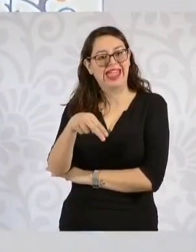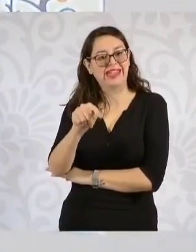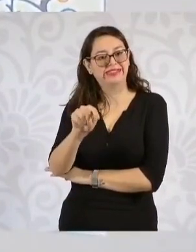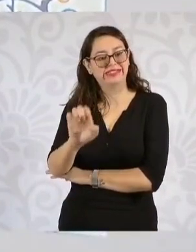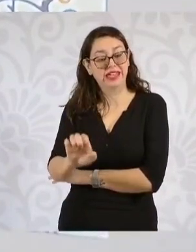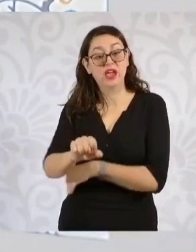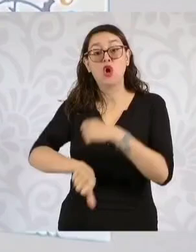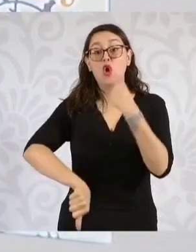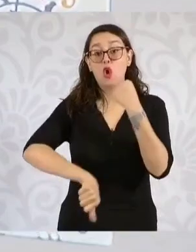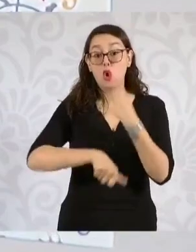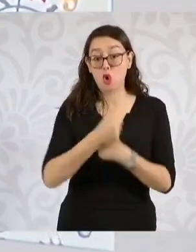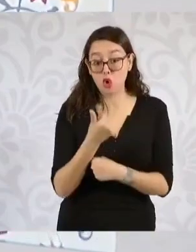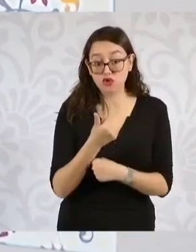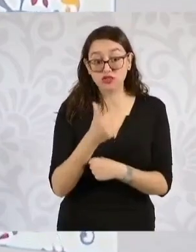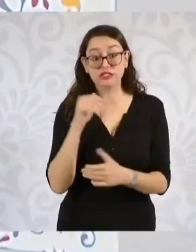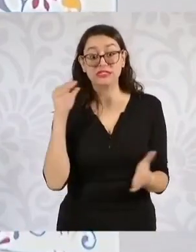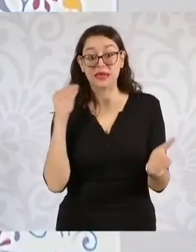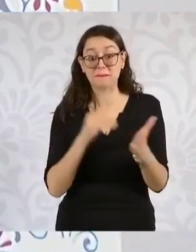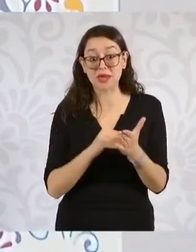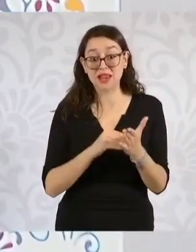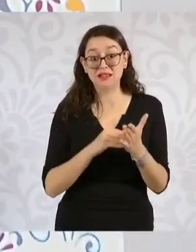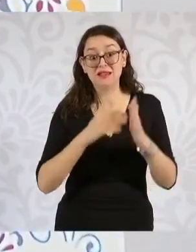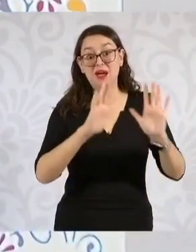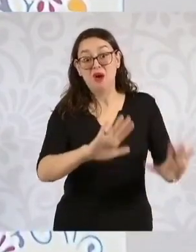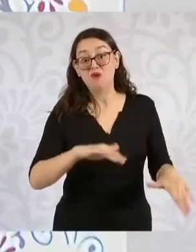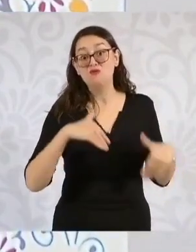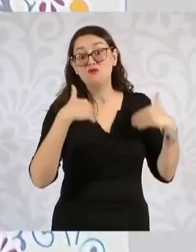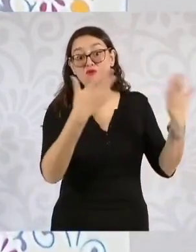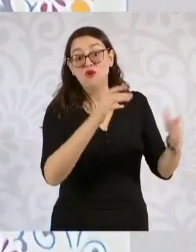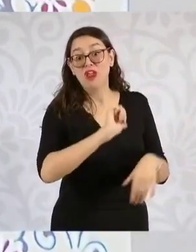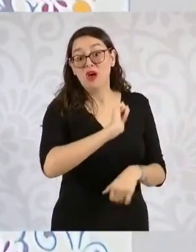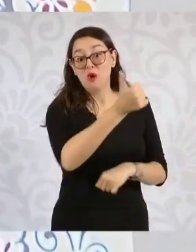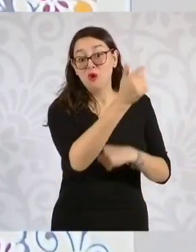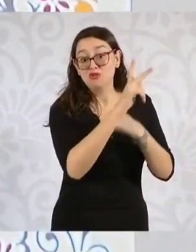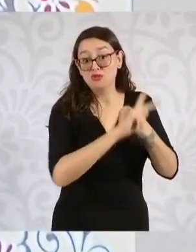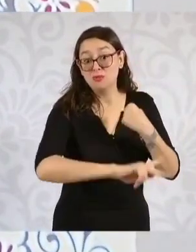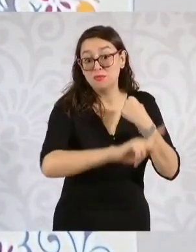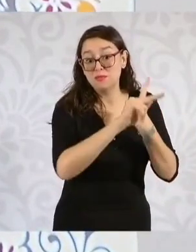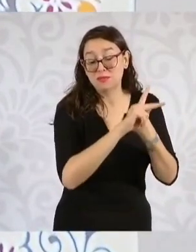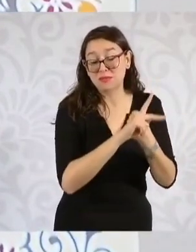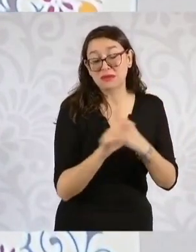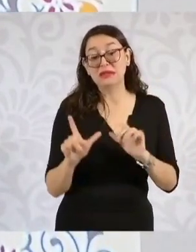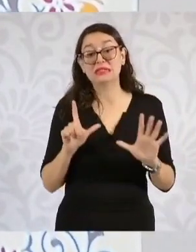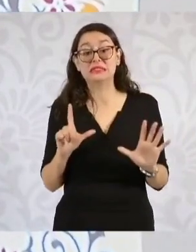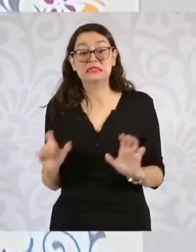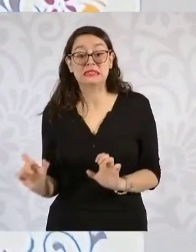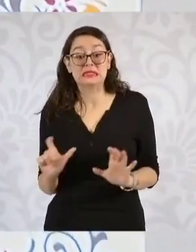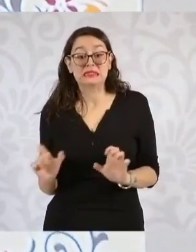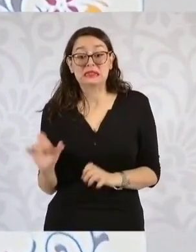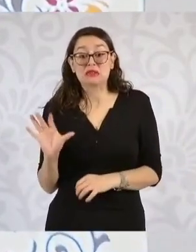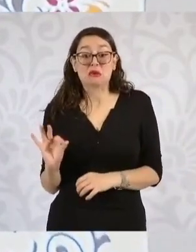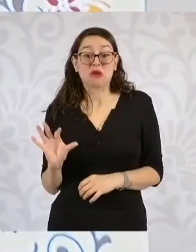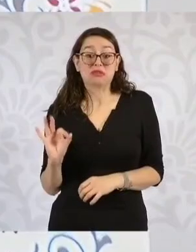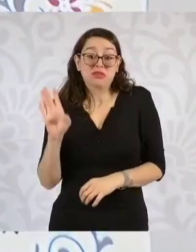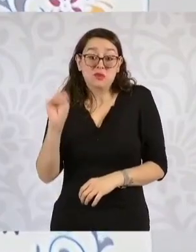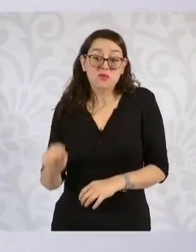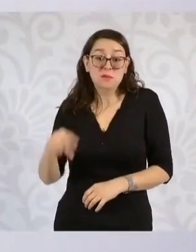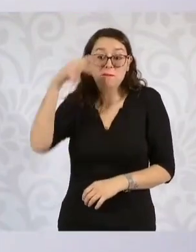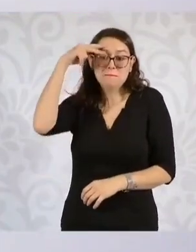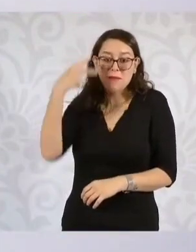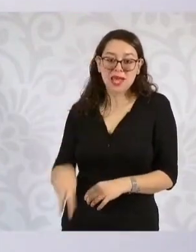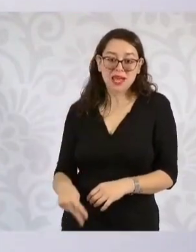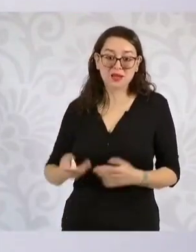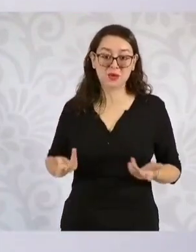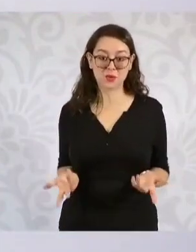son de extranjeros y sólo 749 son de mexicanos.